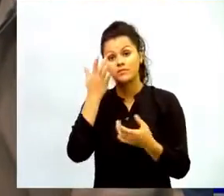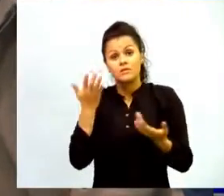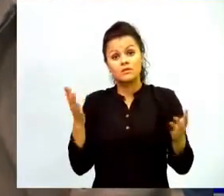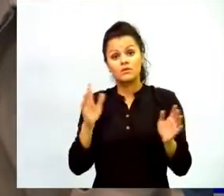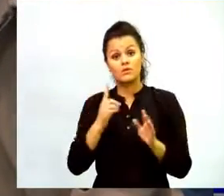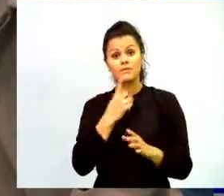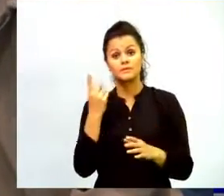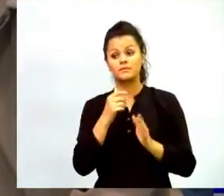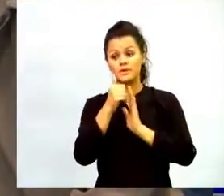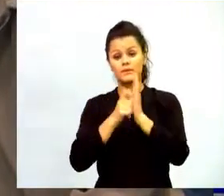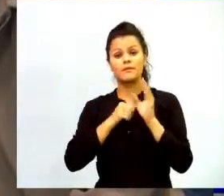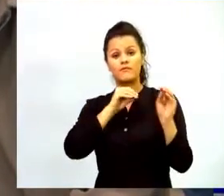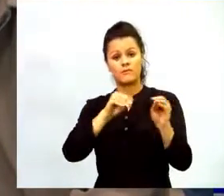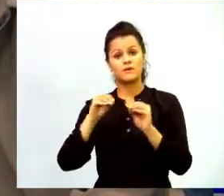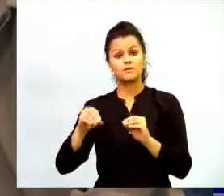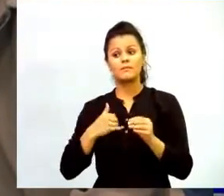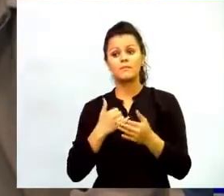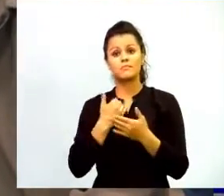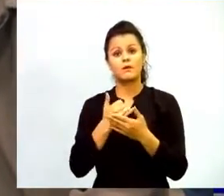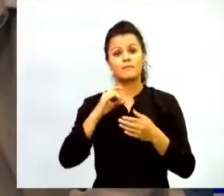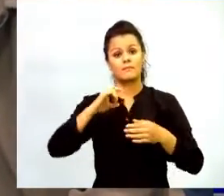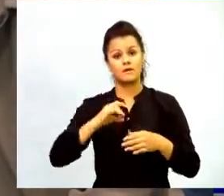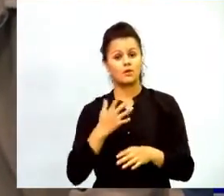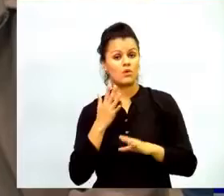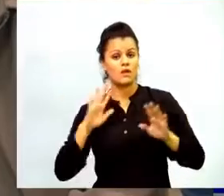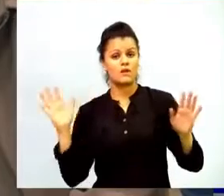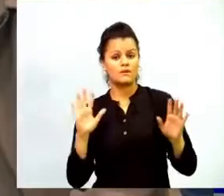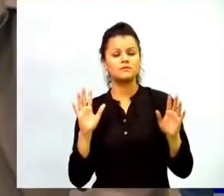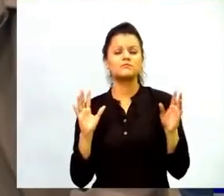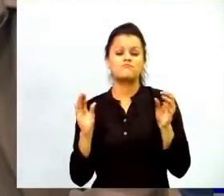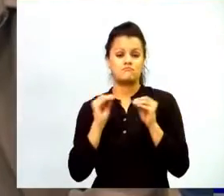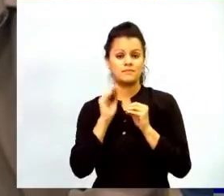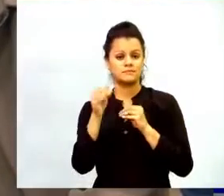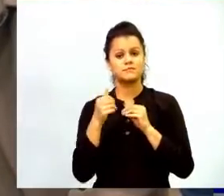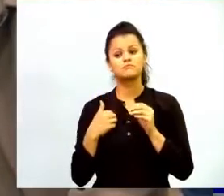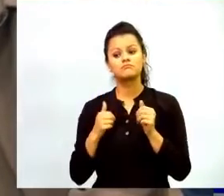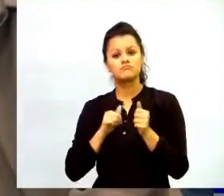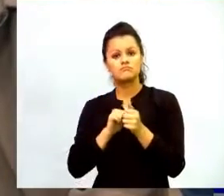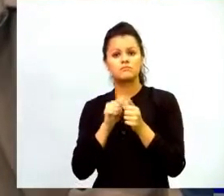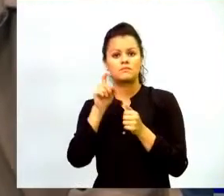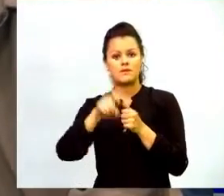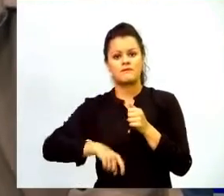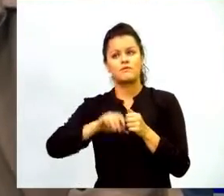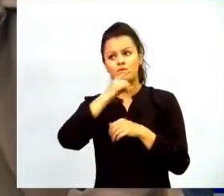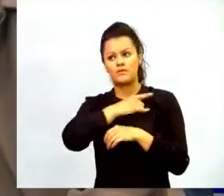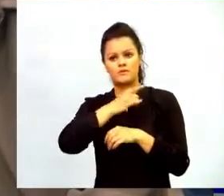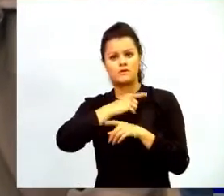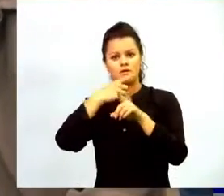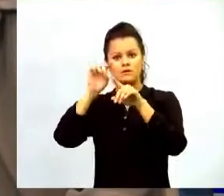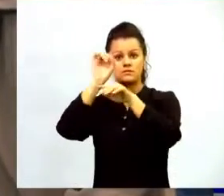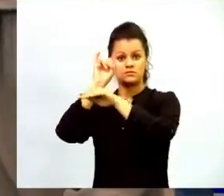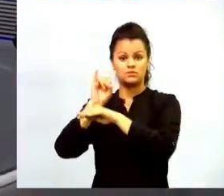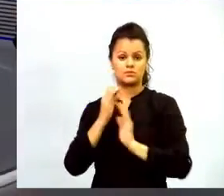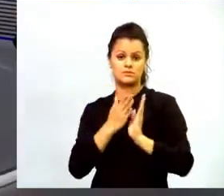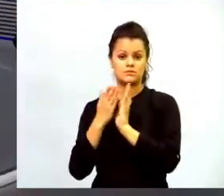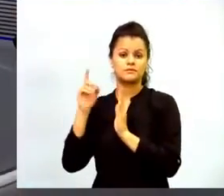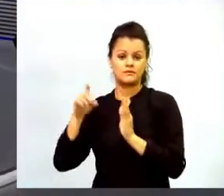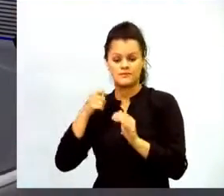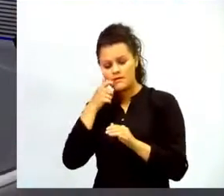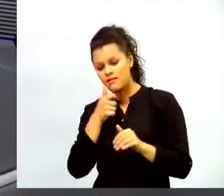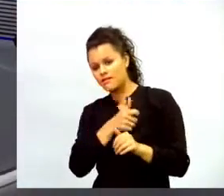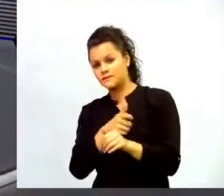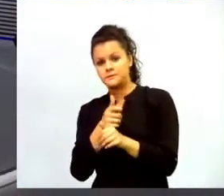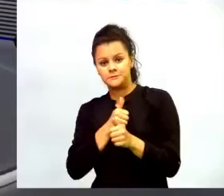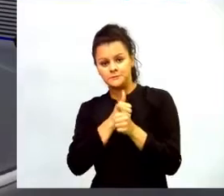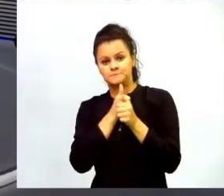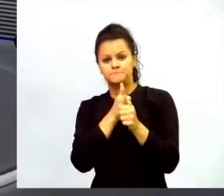formación presenciales y virtuales sino también ese acompañamiento directo que pueden dar las universidades a las instituciones educativas muchas gracias bien